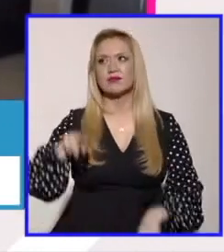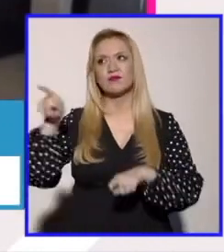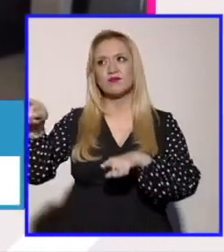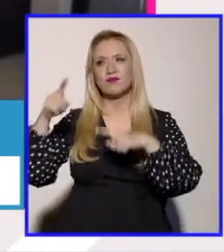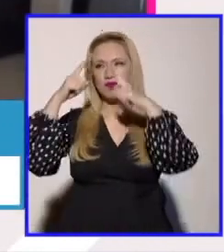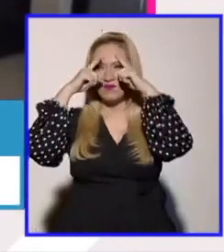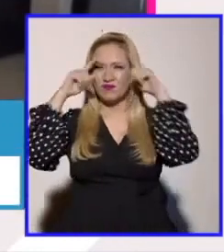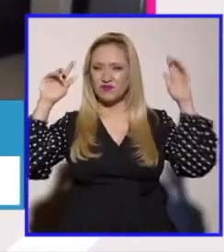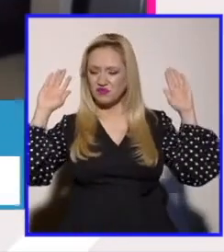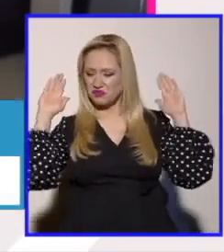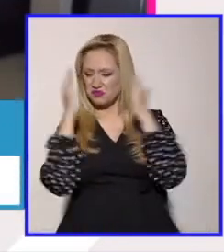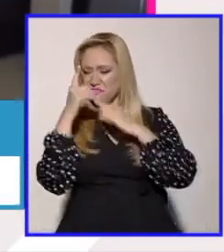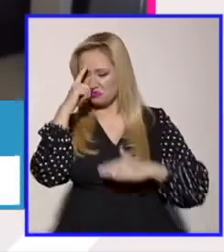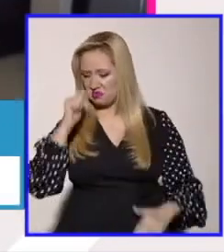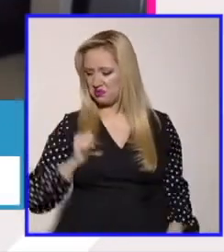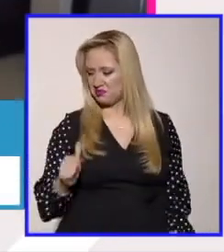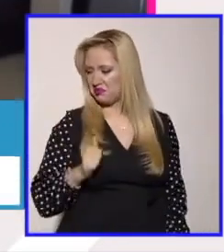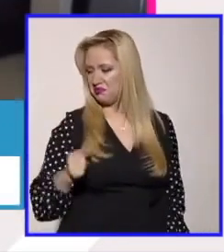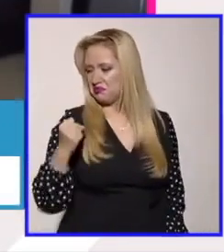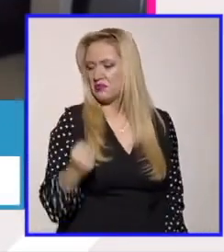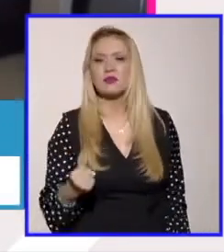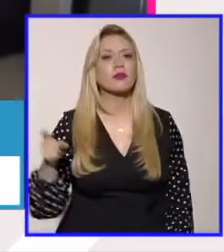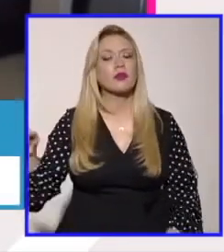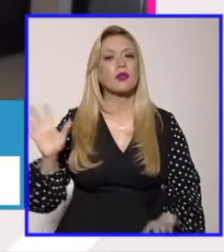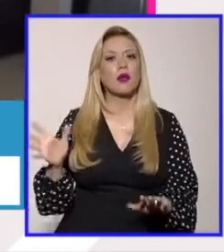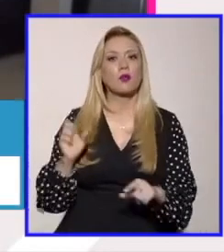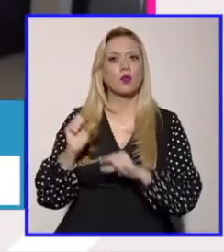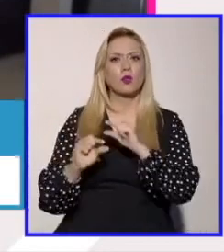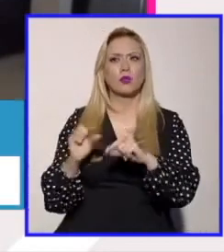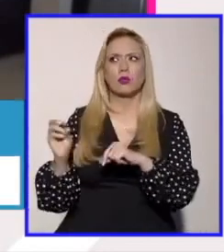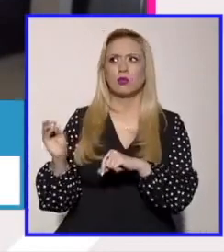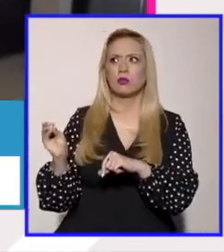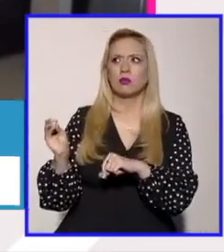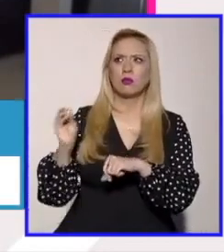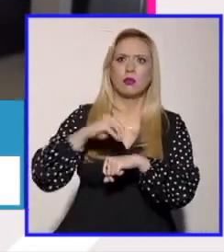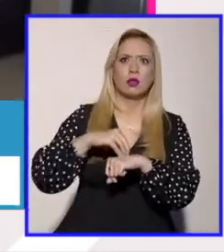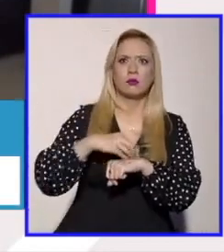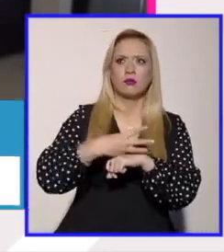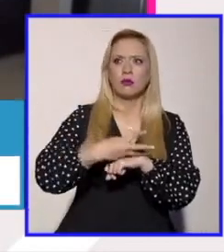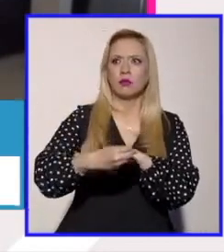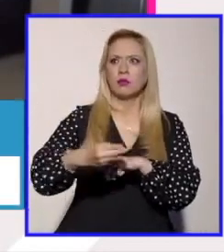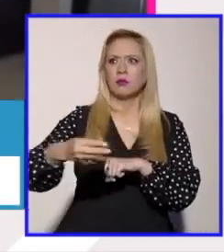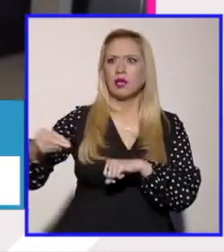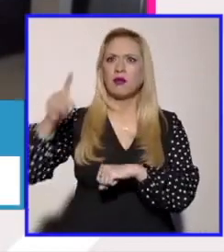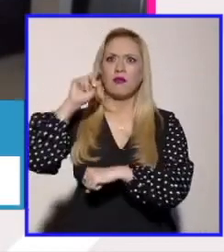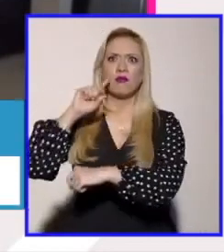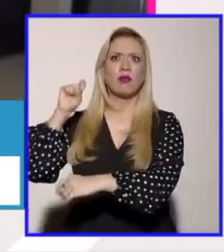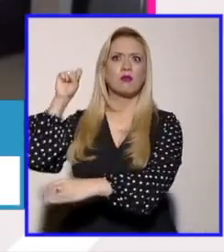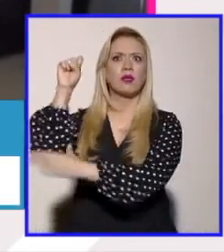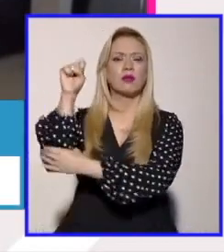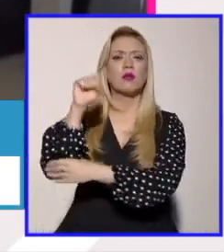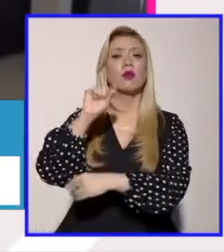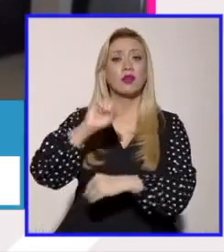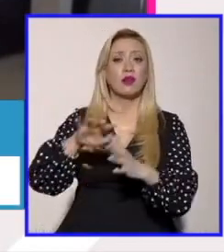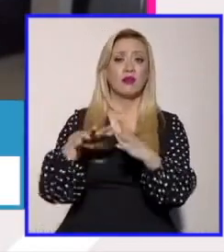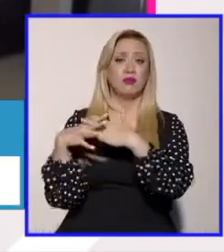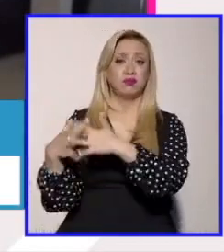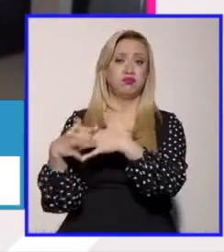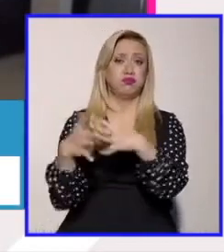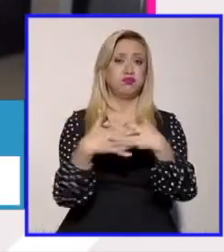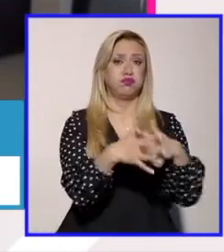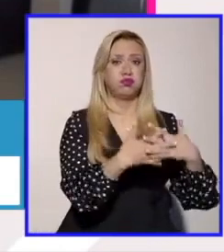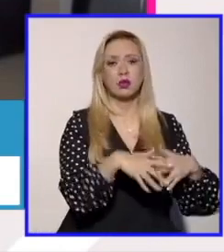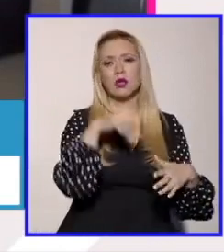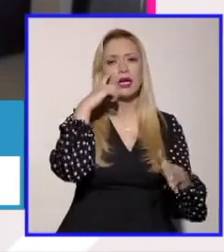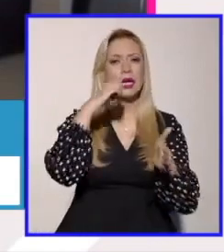están ocupando los espacios feministas para generar todo este desorden que estamos viendo ahorita a ver por ejemplo